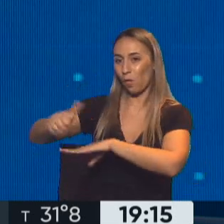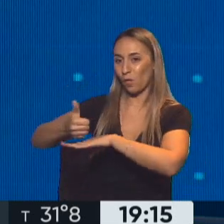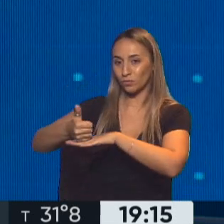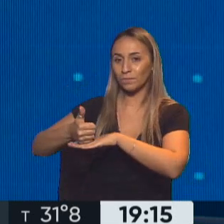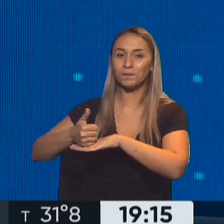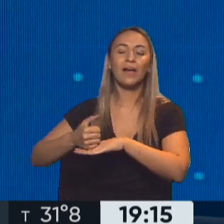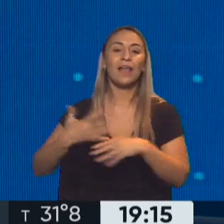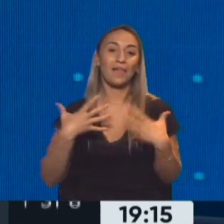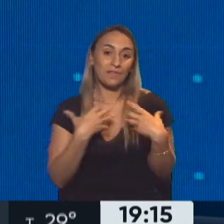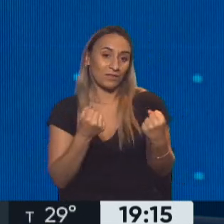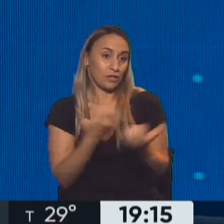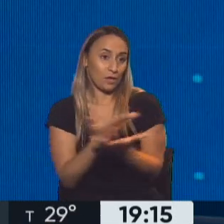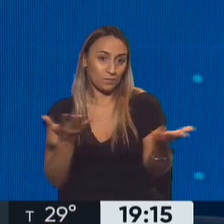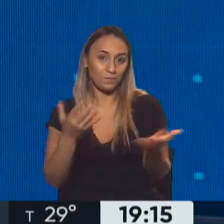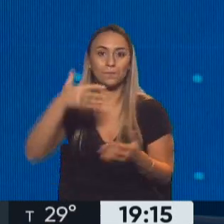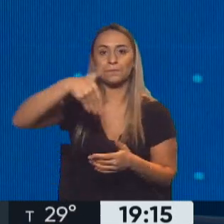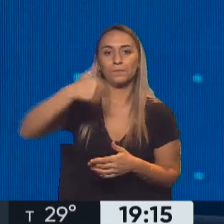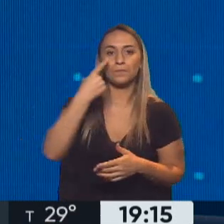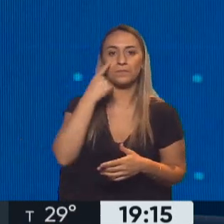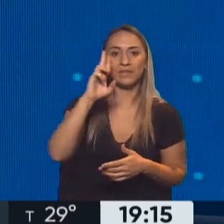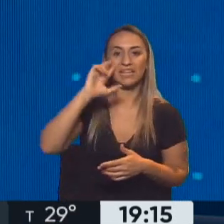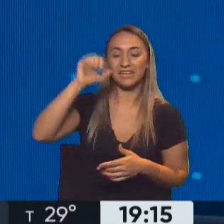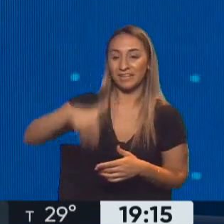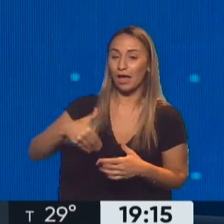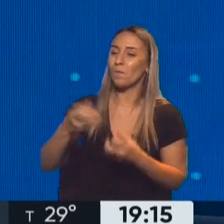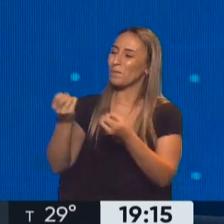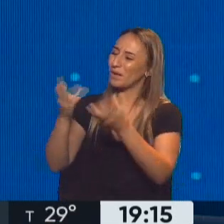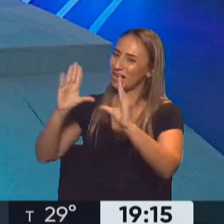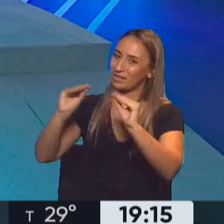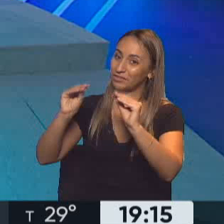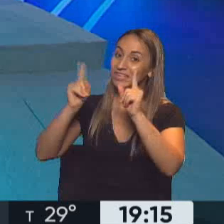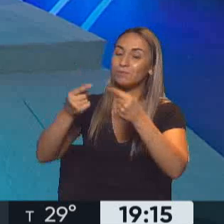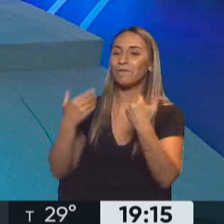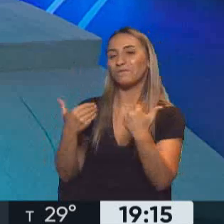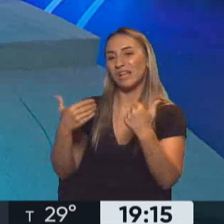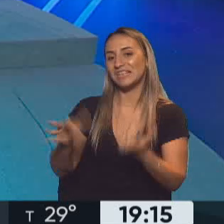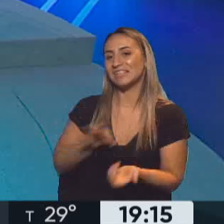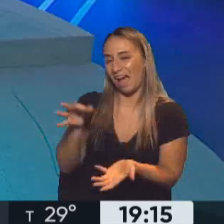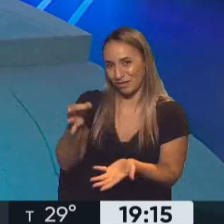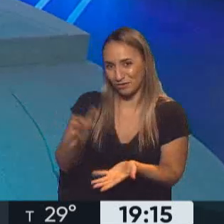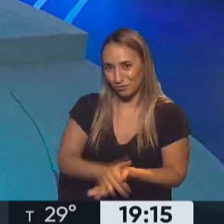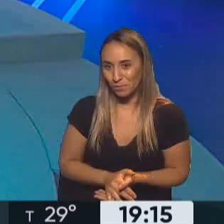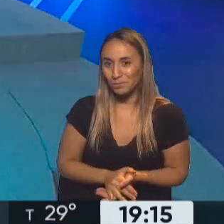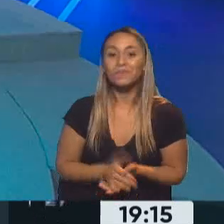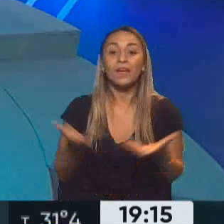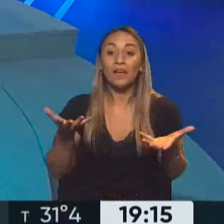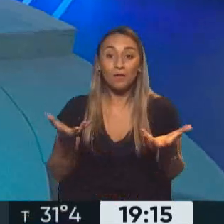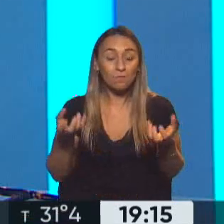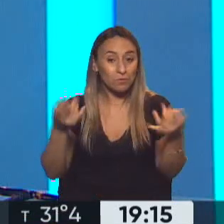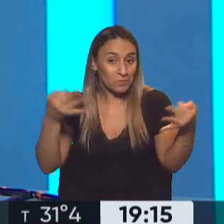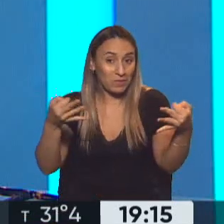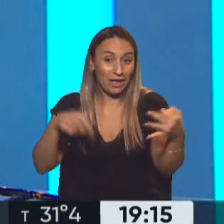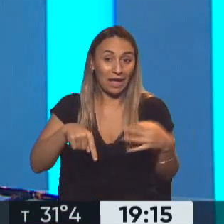La defensora del público, Miriam Lewin. Buenas noches y feliz año, por supuesto. Feliz año, muy feliz año. Muy bien, acá